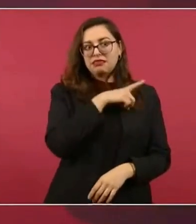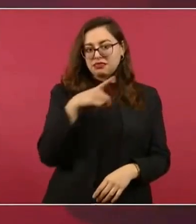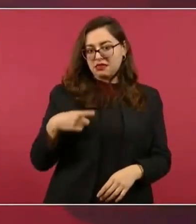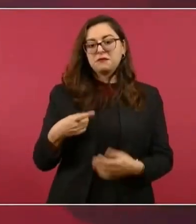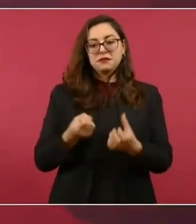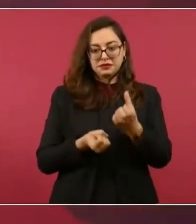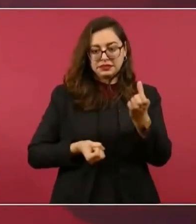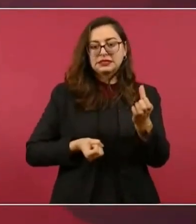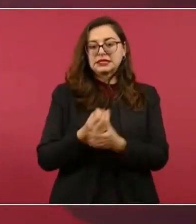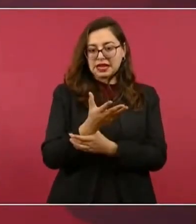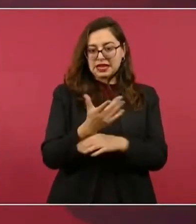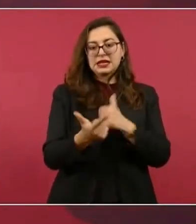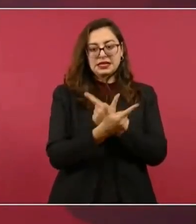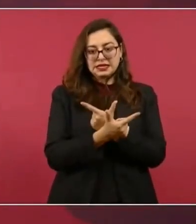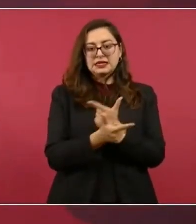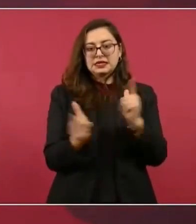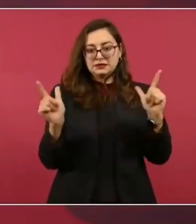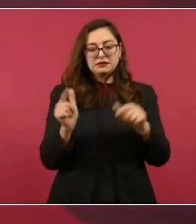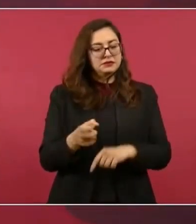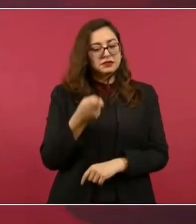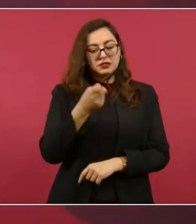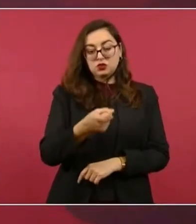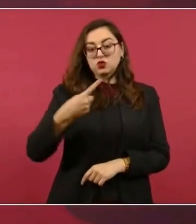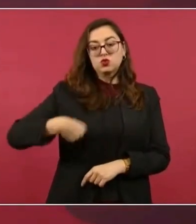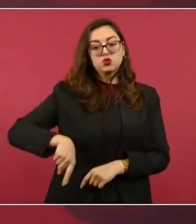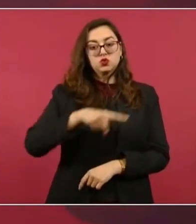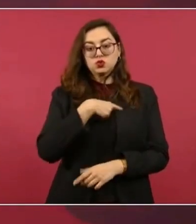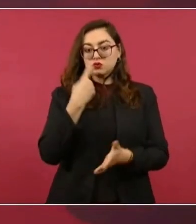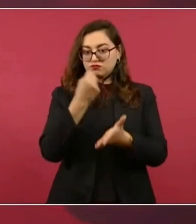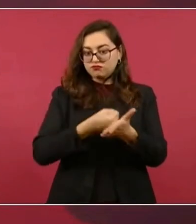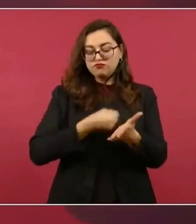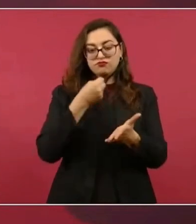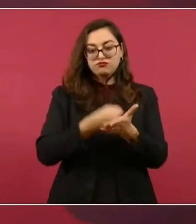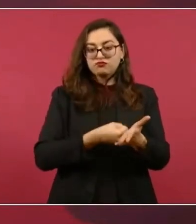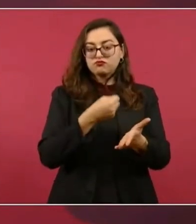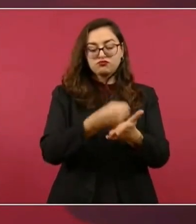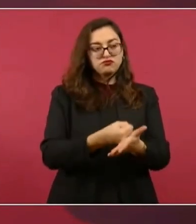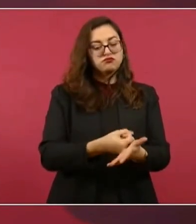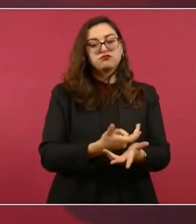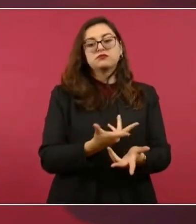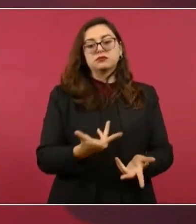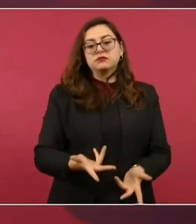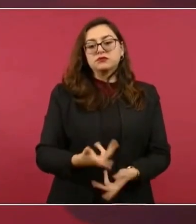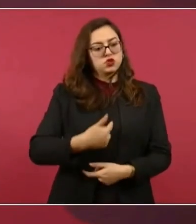de Assange. Su postura fue la misma. La misma,